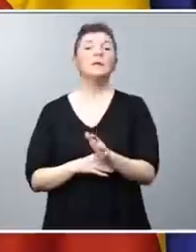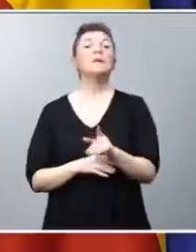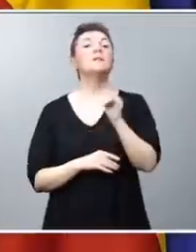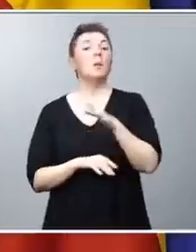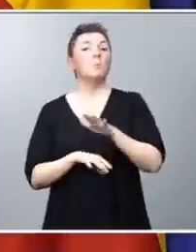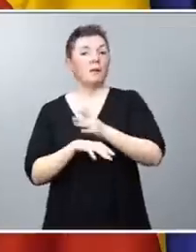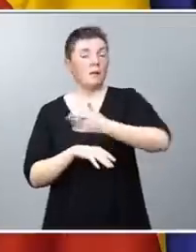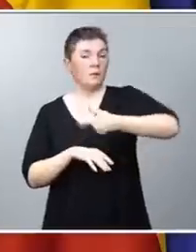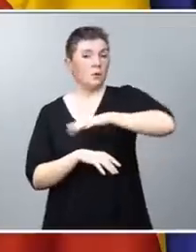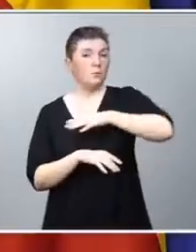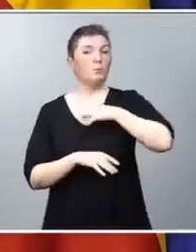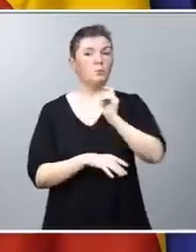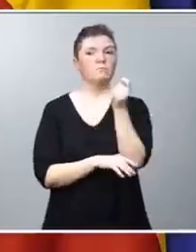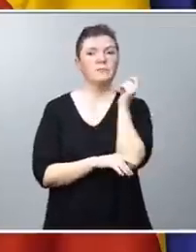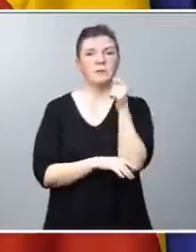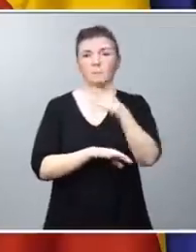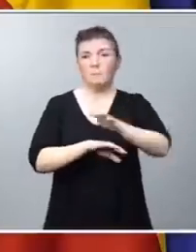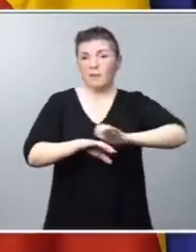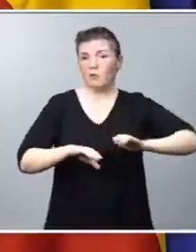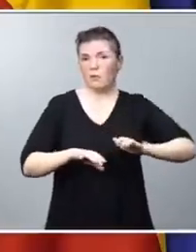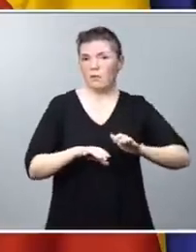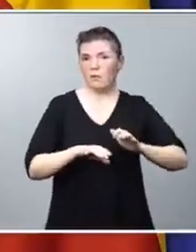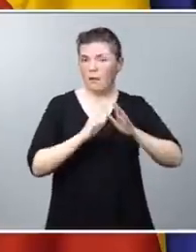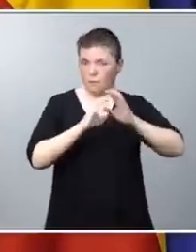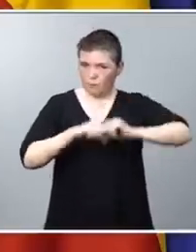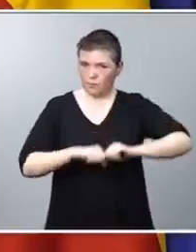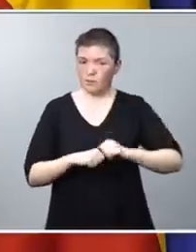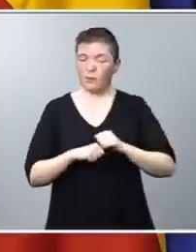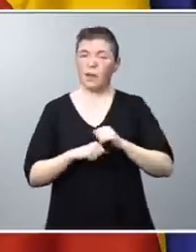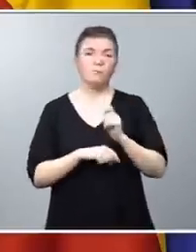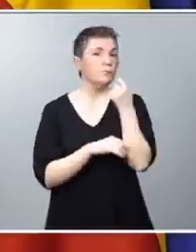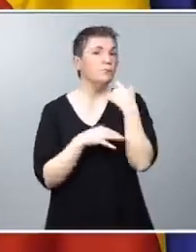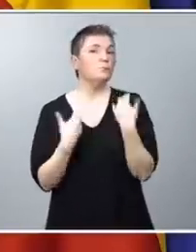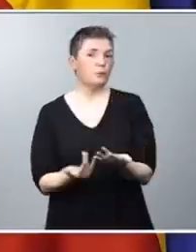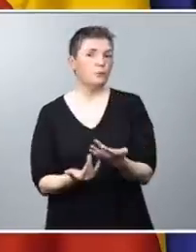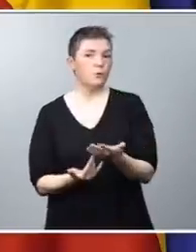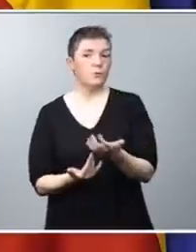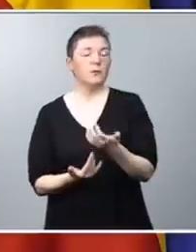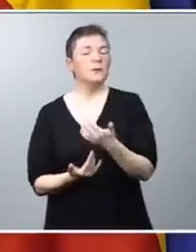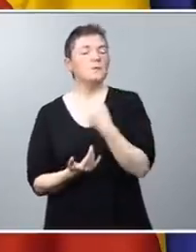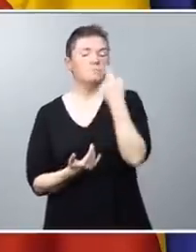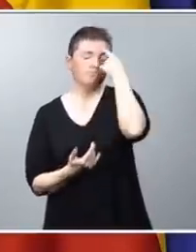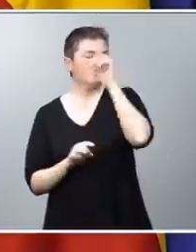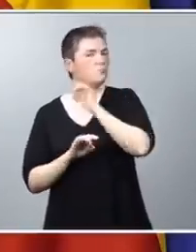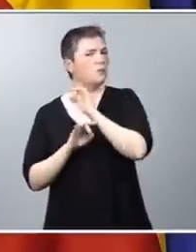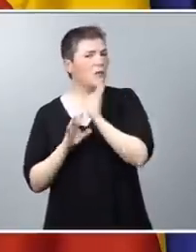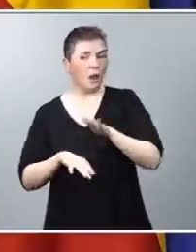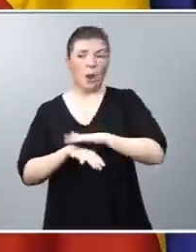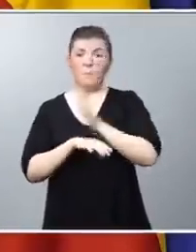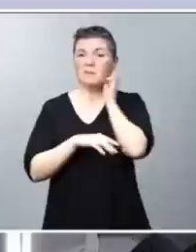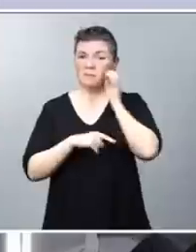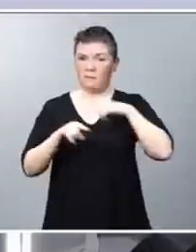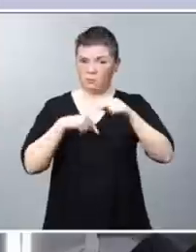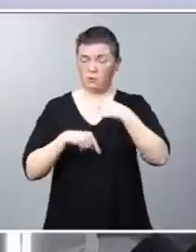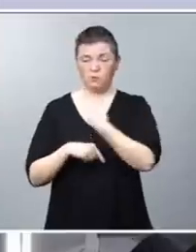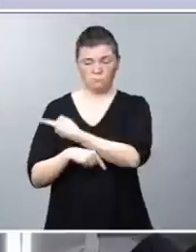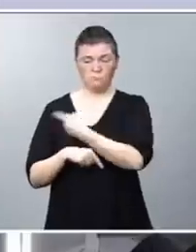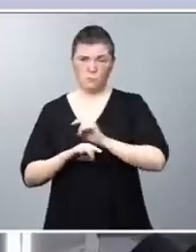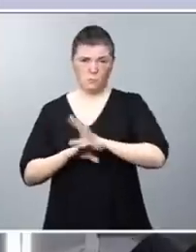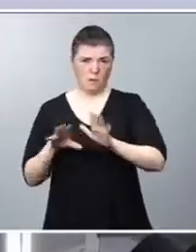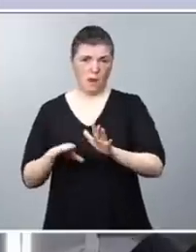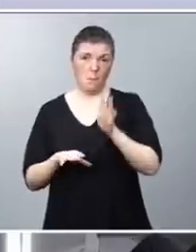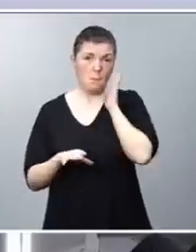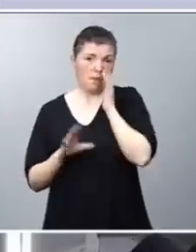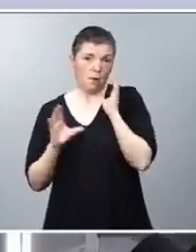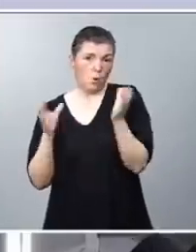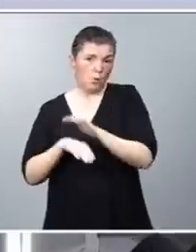alcanzar esa mayoría, alcanzar ese acuerdo lo antes posible. Porque si algo tenemos claro la ministra de Transportes y yo y creo que el conjunto del